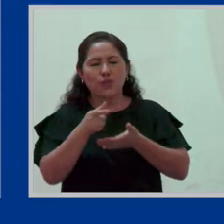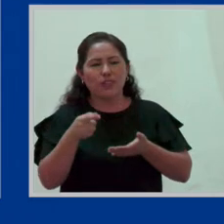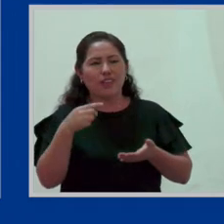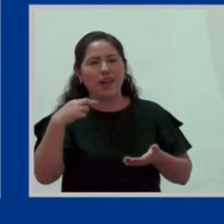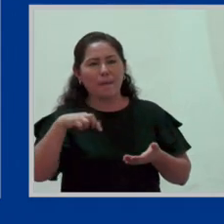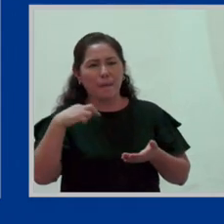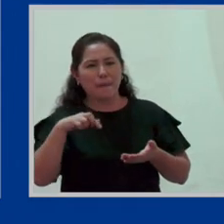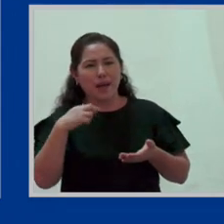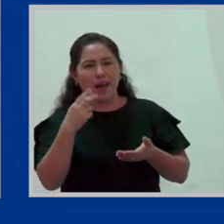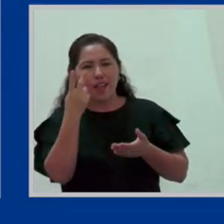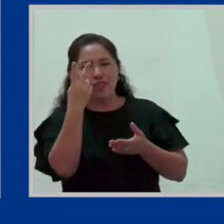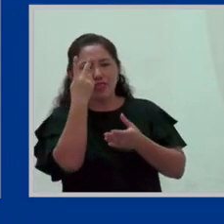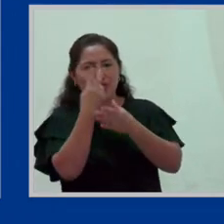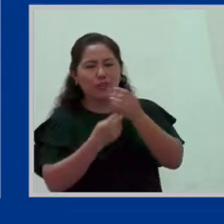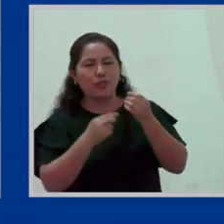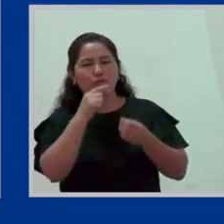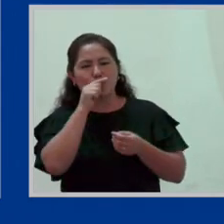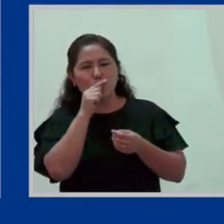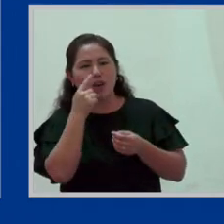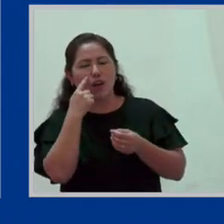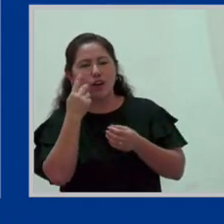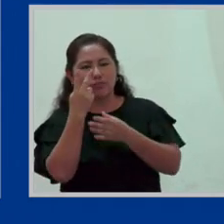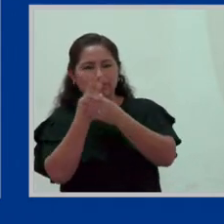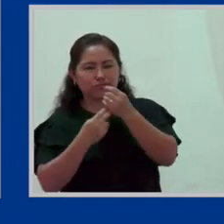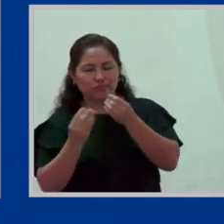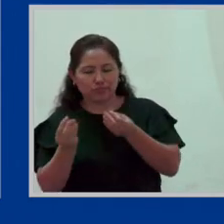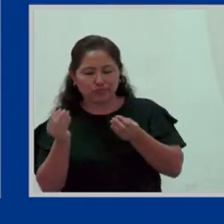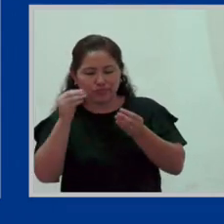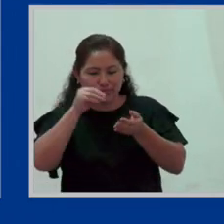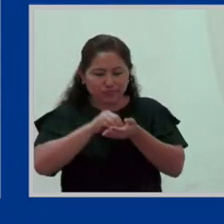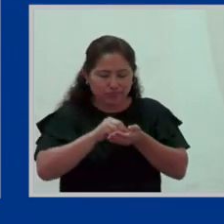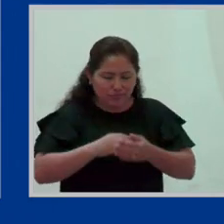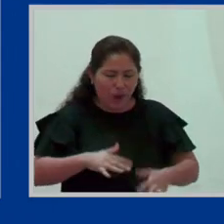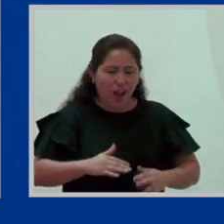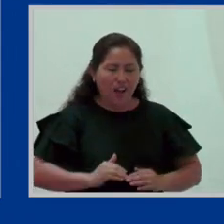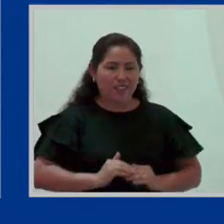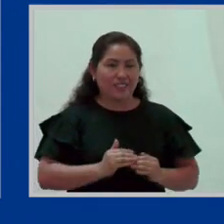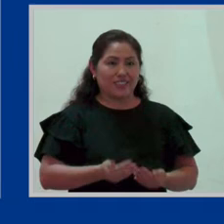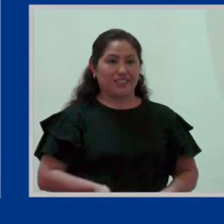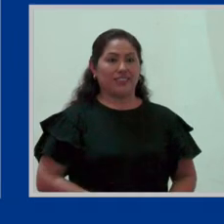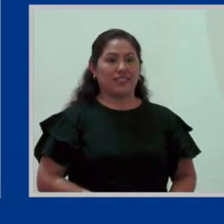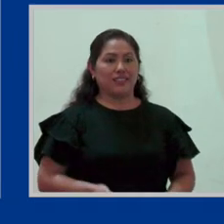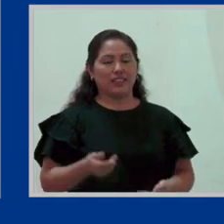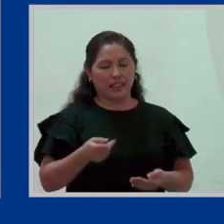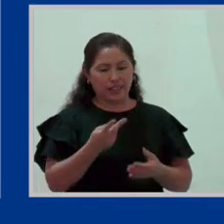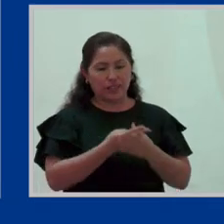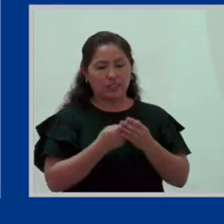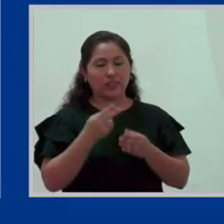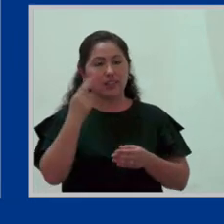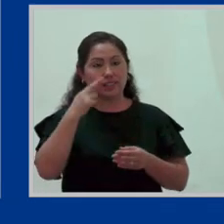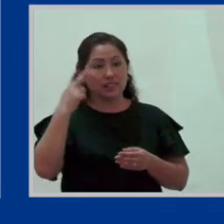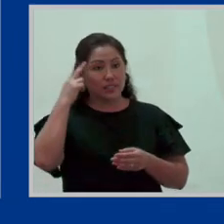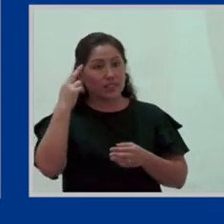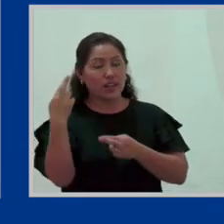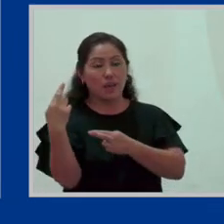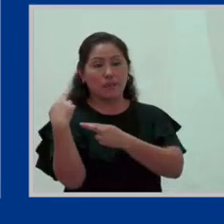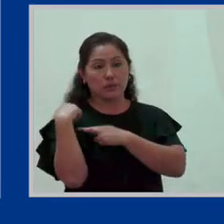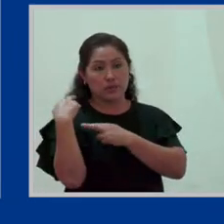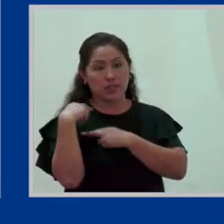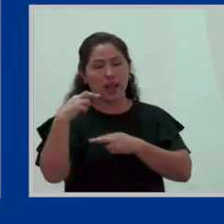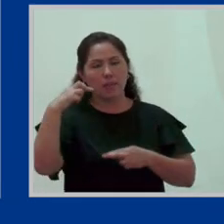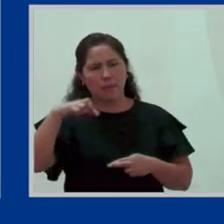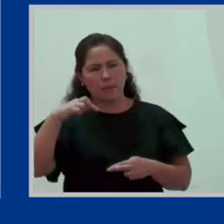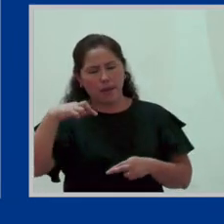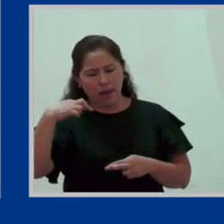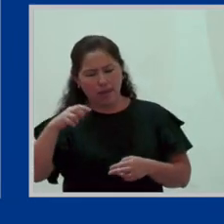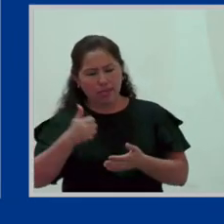Son dos componentes para crear esa vida. La corresponsabilidad viene en todo lo que papá pueda ayudar.